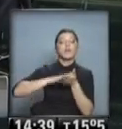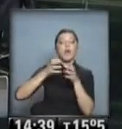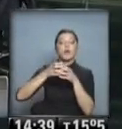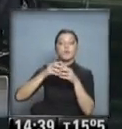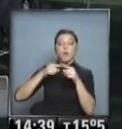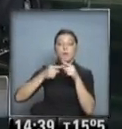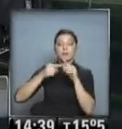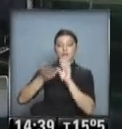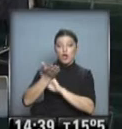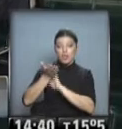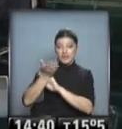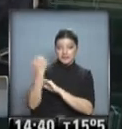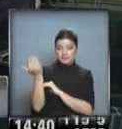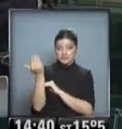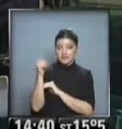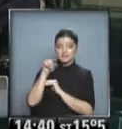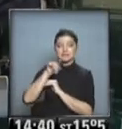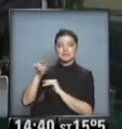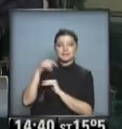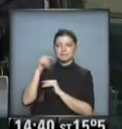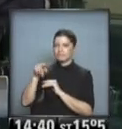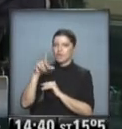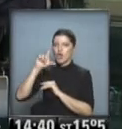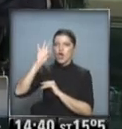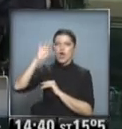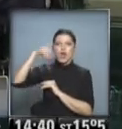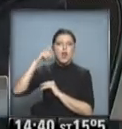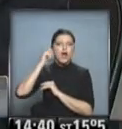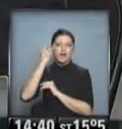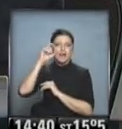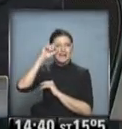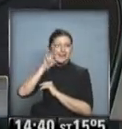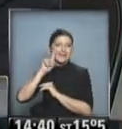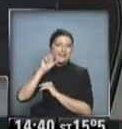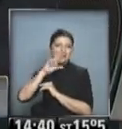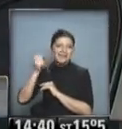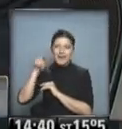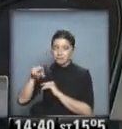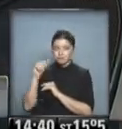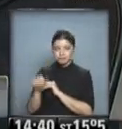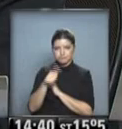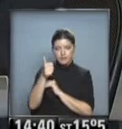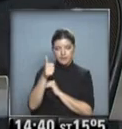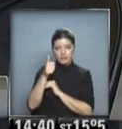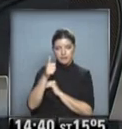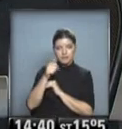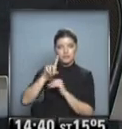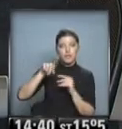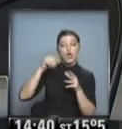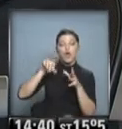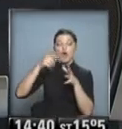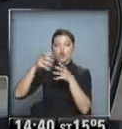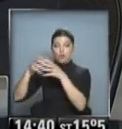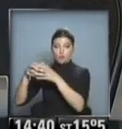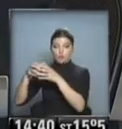tema de que haya ganado Longueira el candidato de ultraderecha, que inclusive en el otro sector, Longueira es de la UDI,